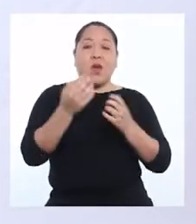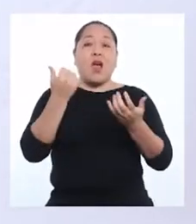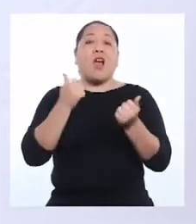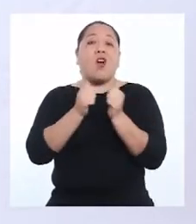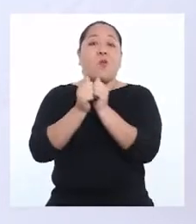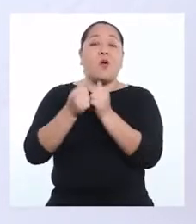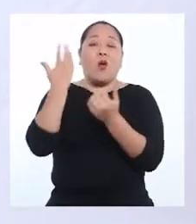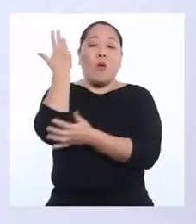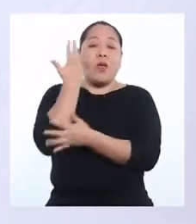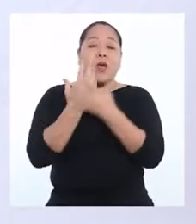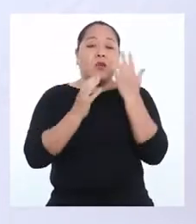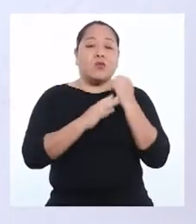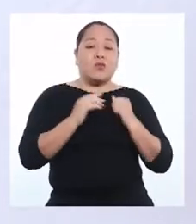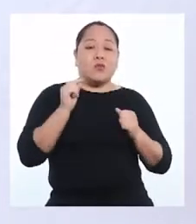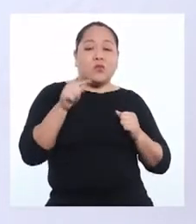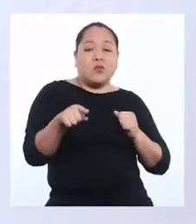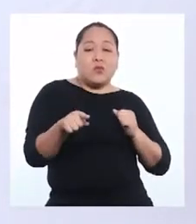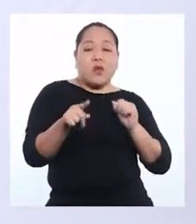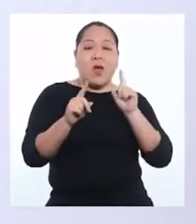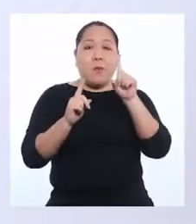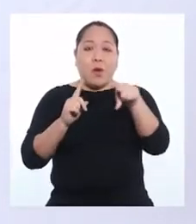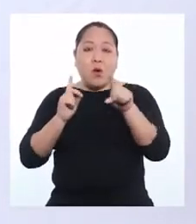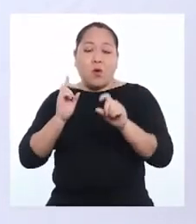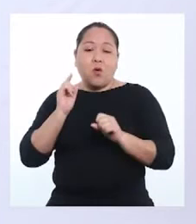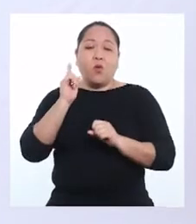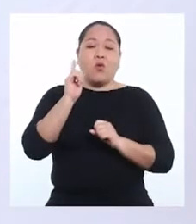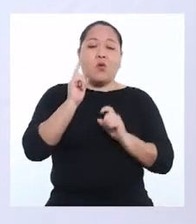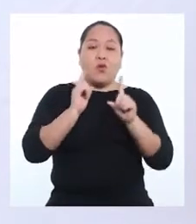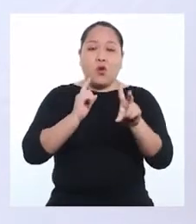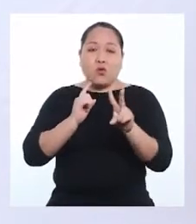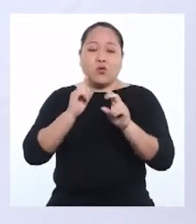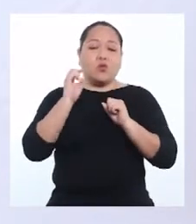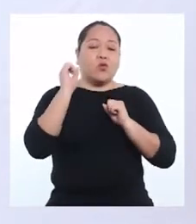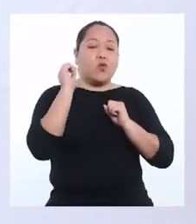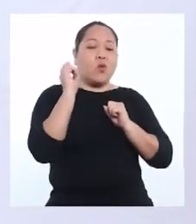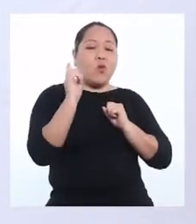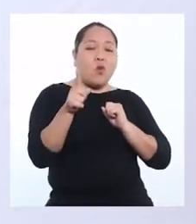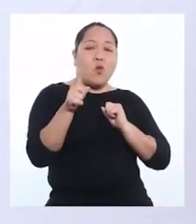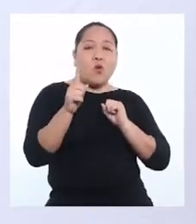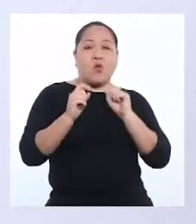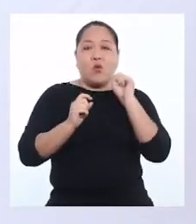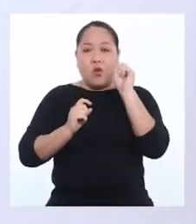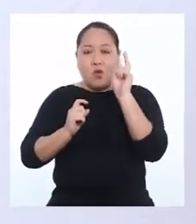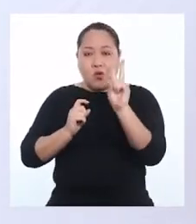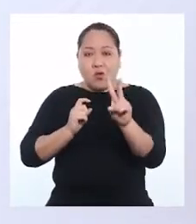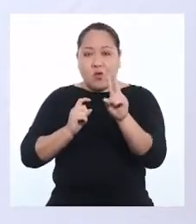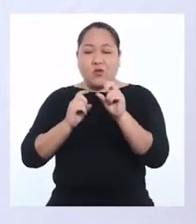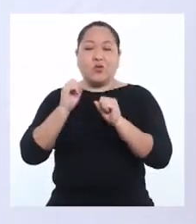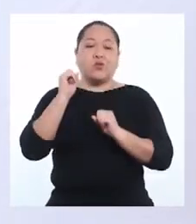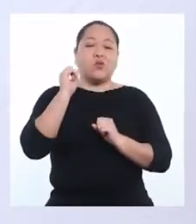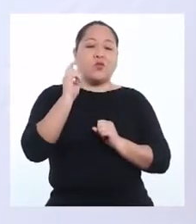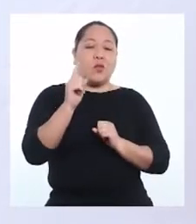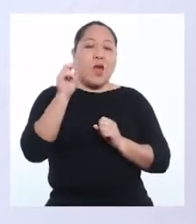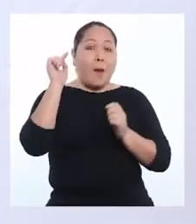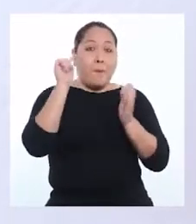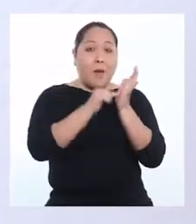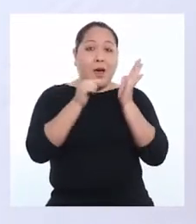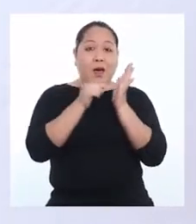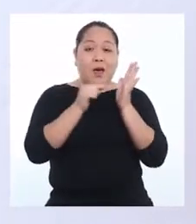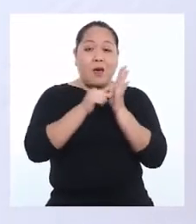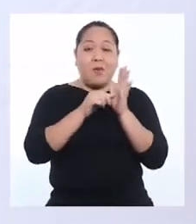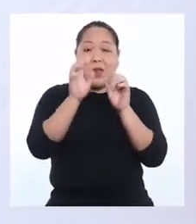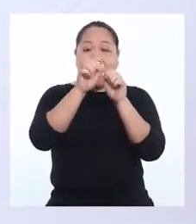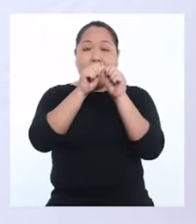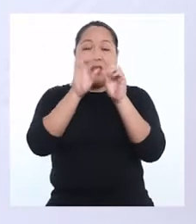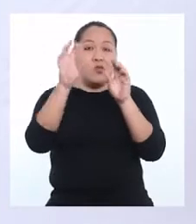Acompañamos con los brazos. Apago. Uno y dos. Eso es. Apagamos la